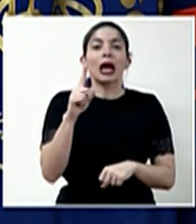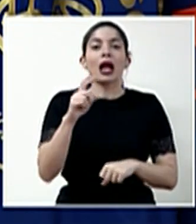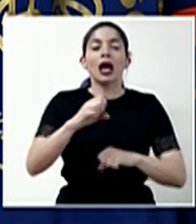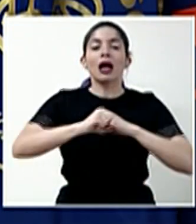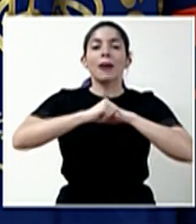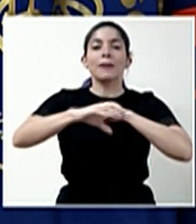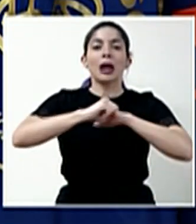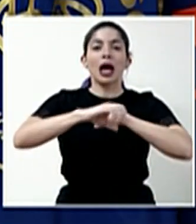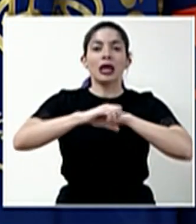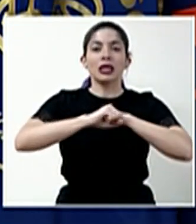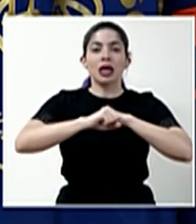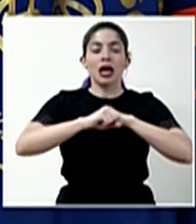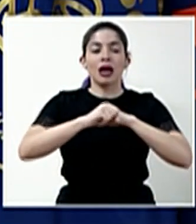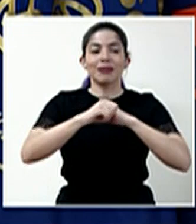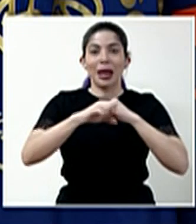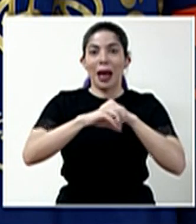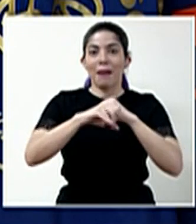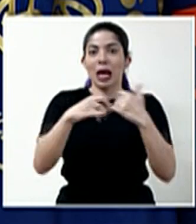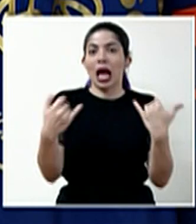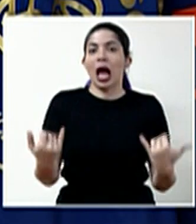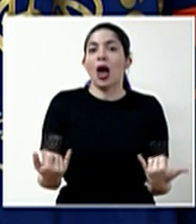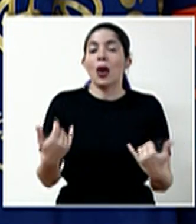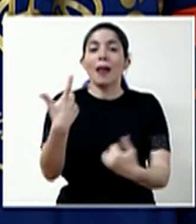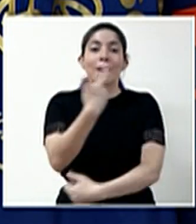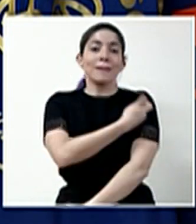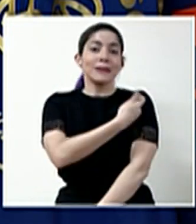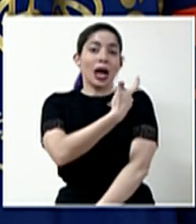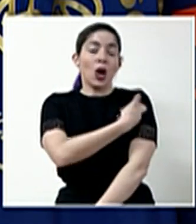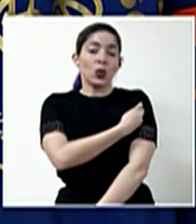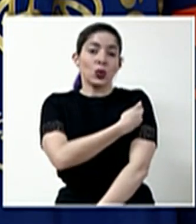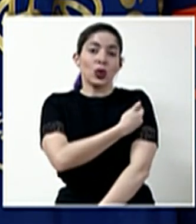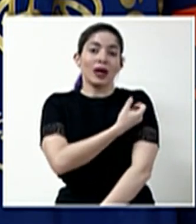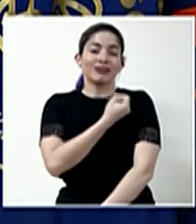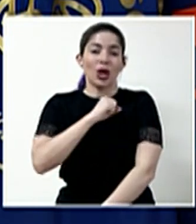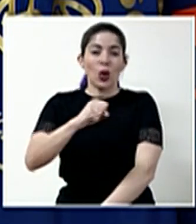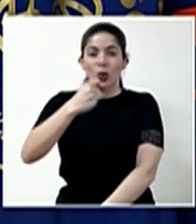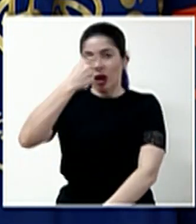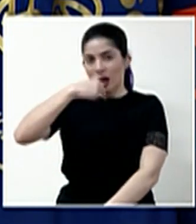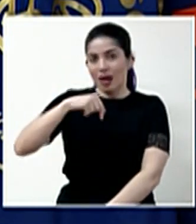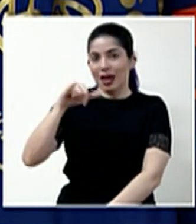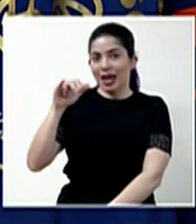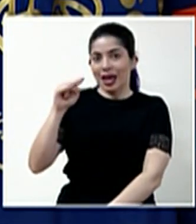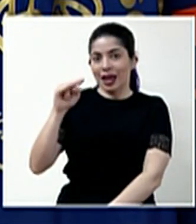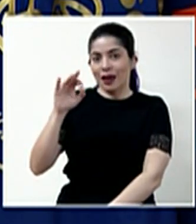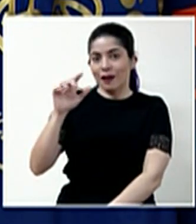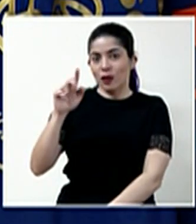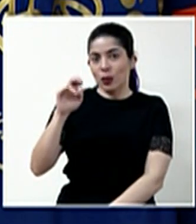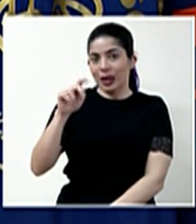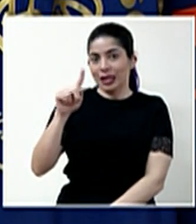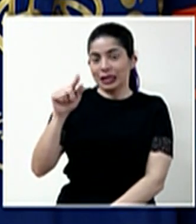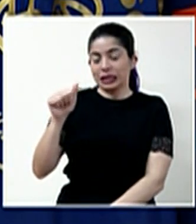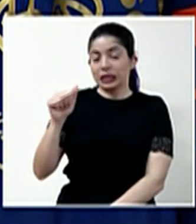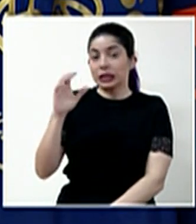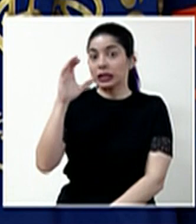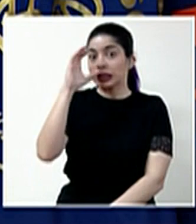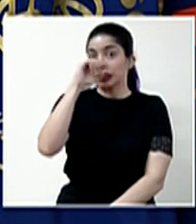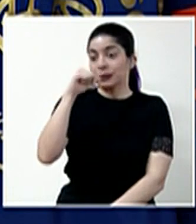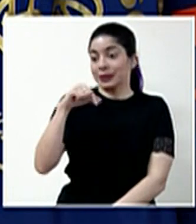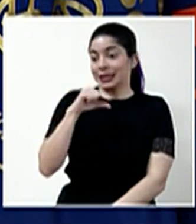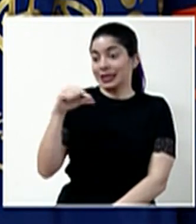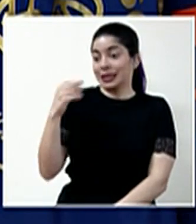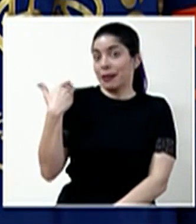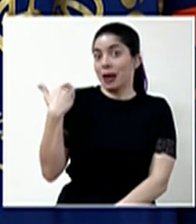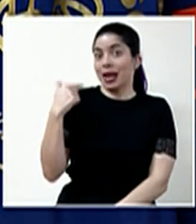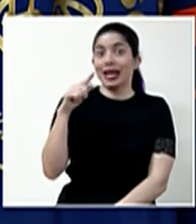campaña encaminada en este momento de vacunación contra la influenza. Hemos encontrado que esta semana, que